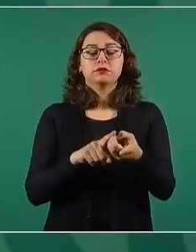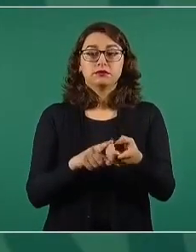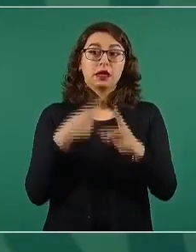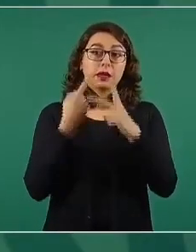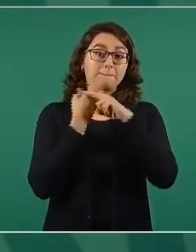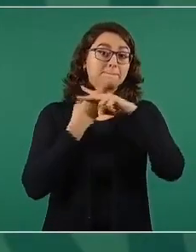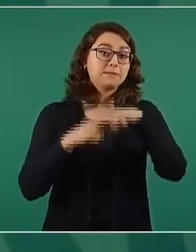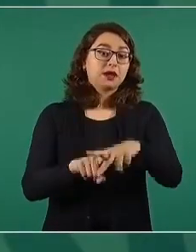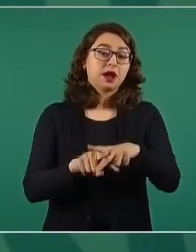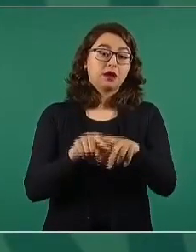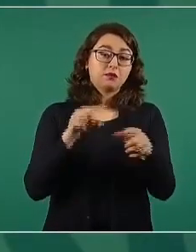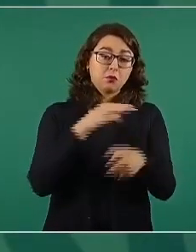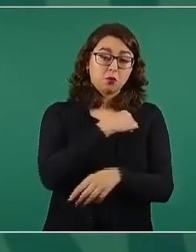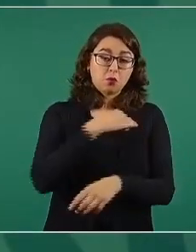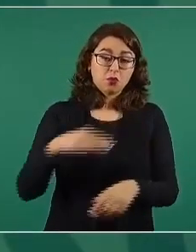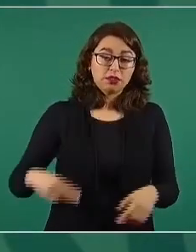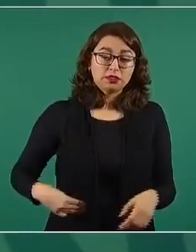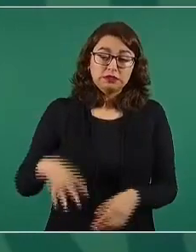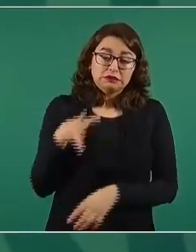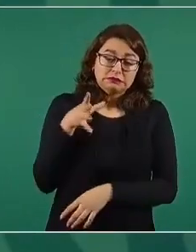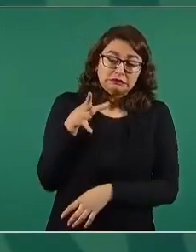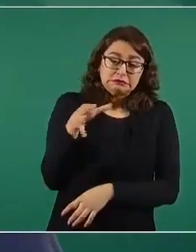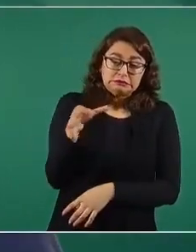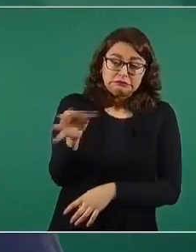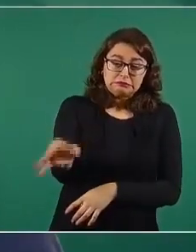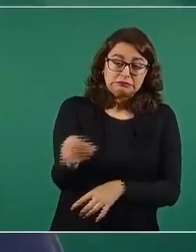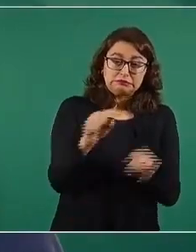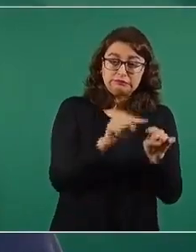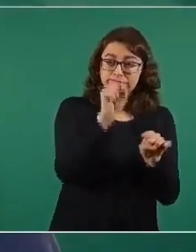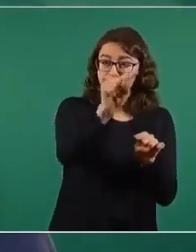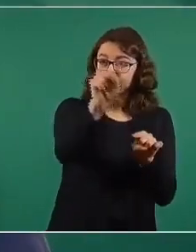de Puebla,